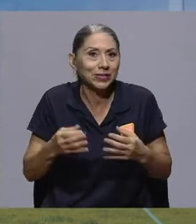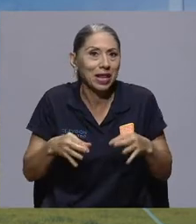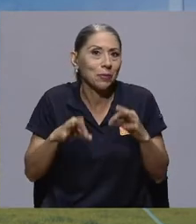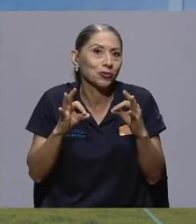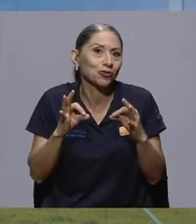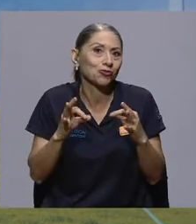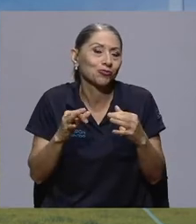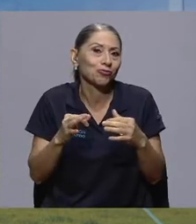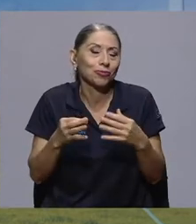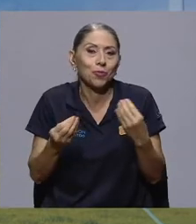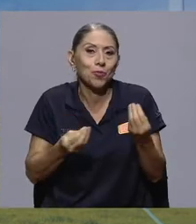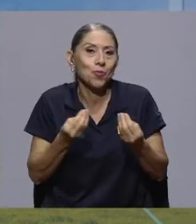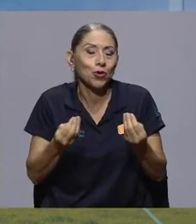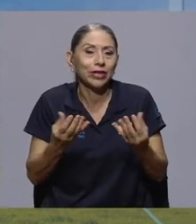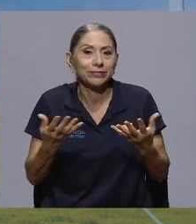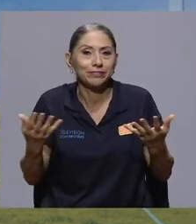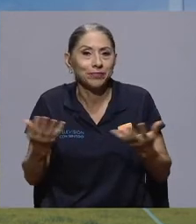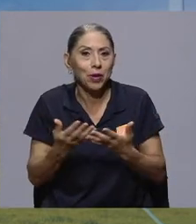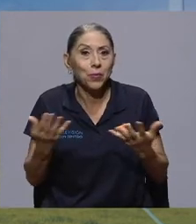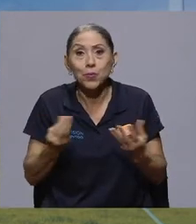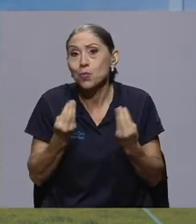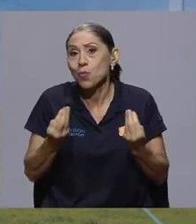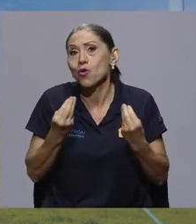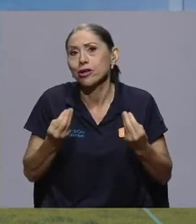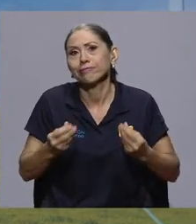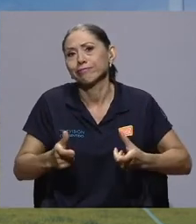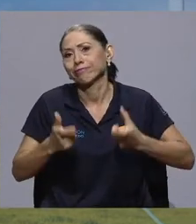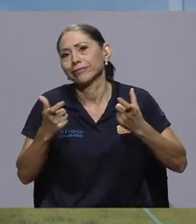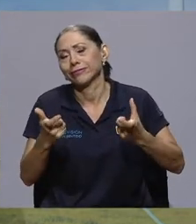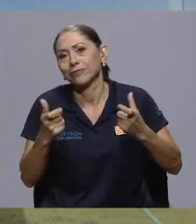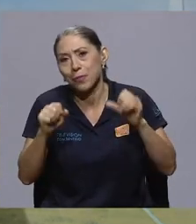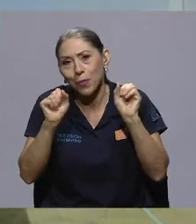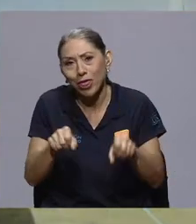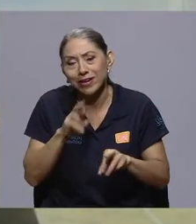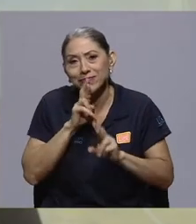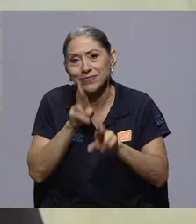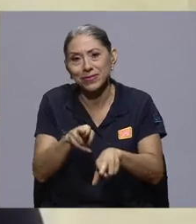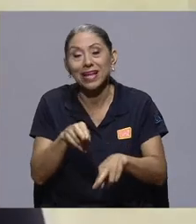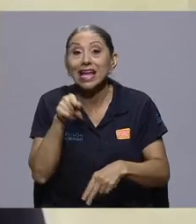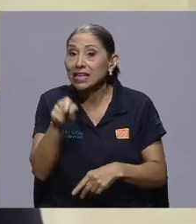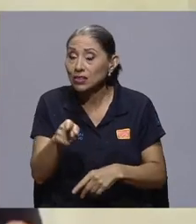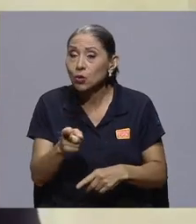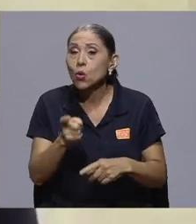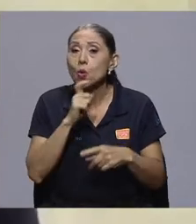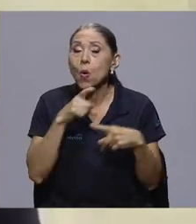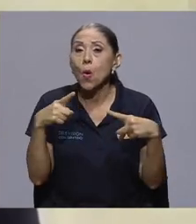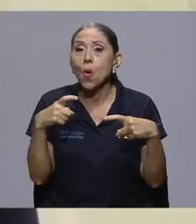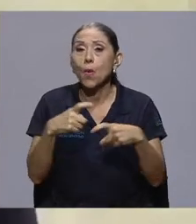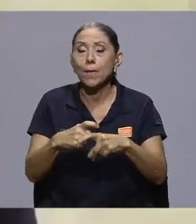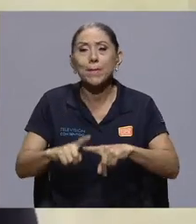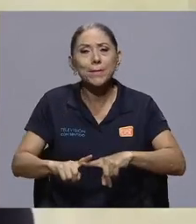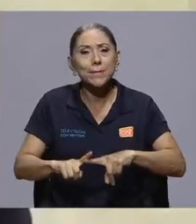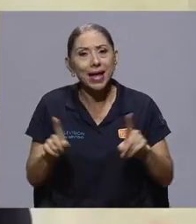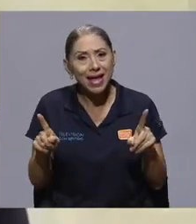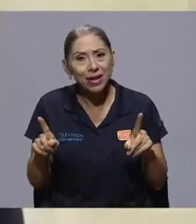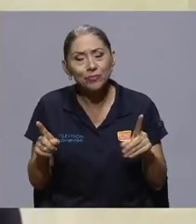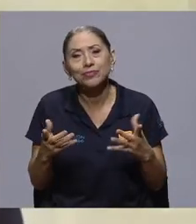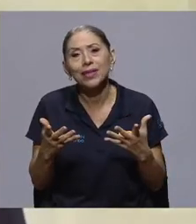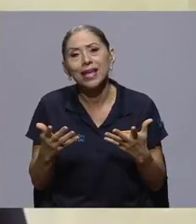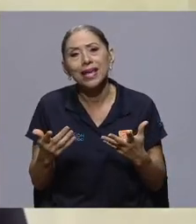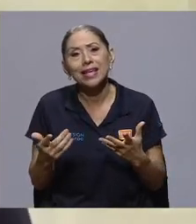privilegiados de poder tenerla. Es complicadísimo, pero si quisiera